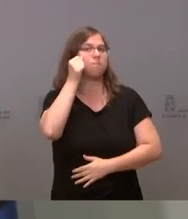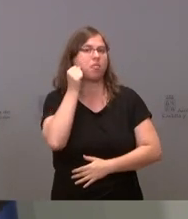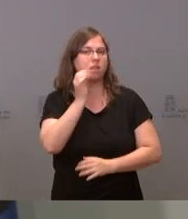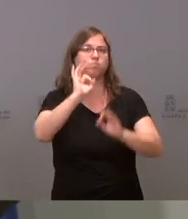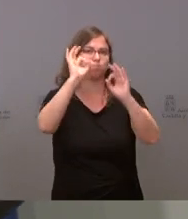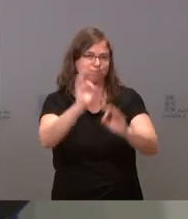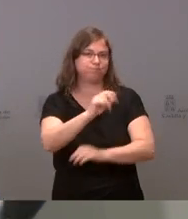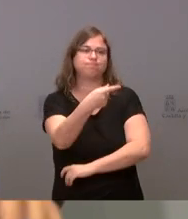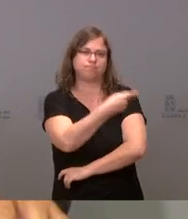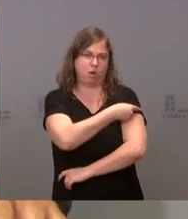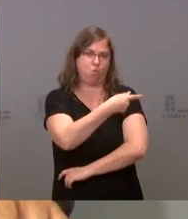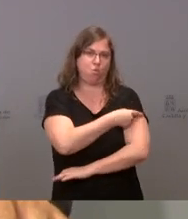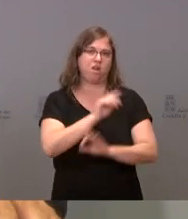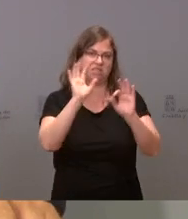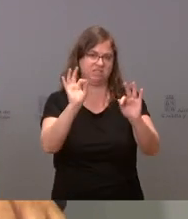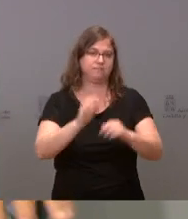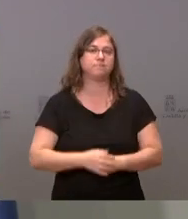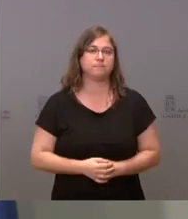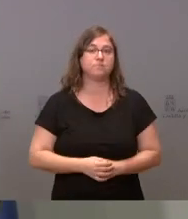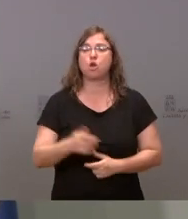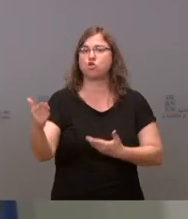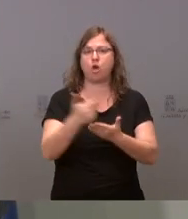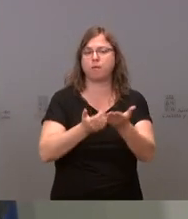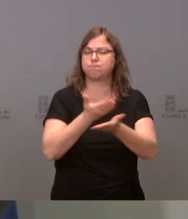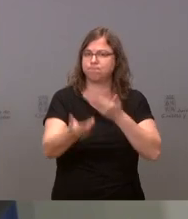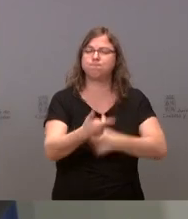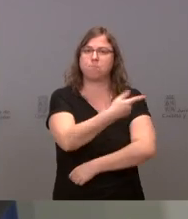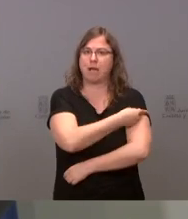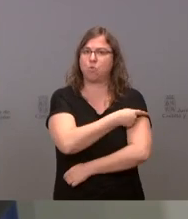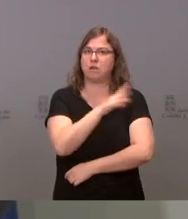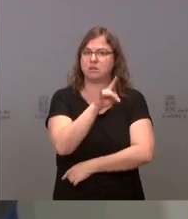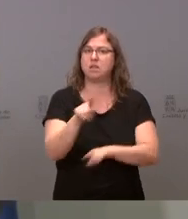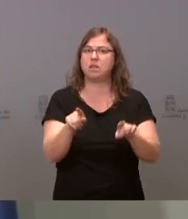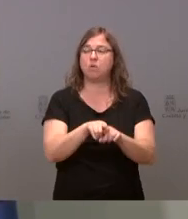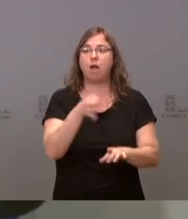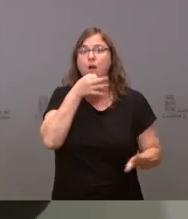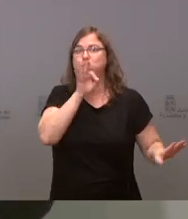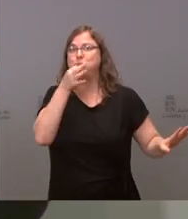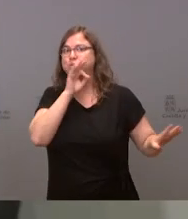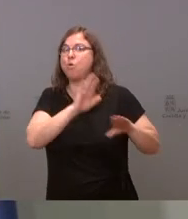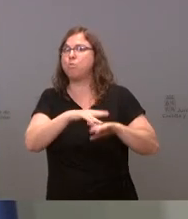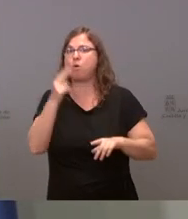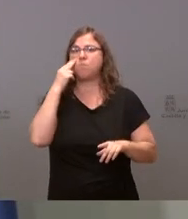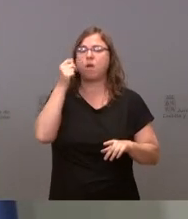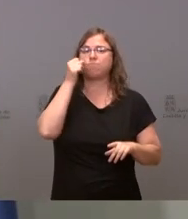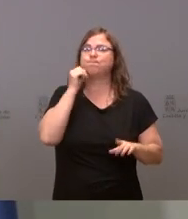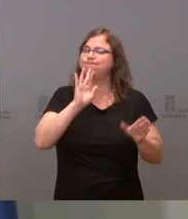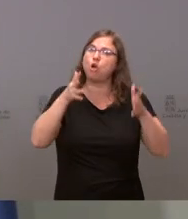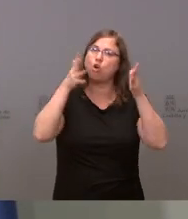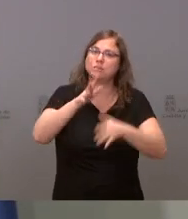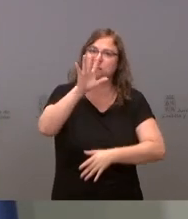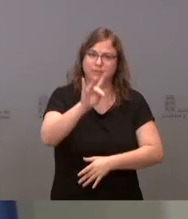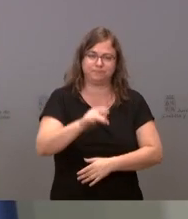soliciten ser vacunadas y que no rehúyan esta vacunación. Sobre los